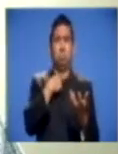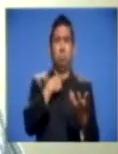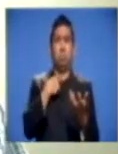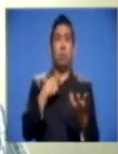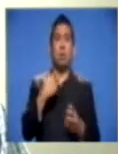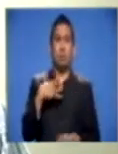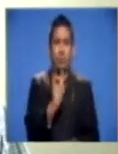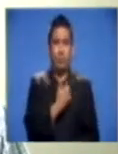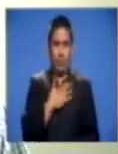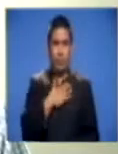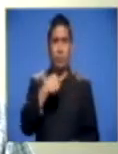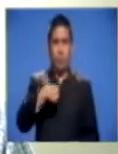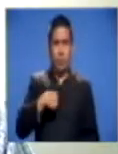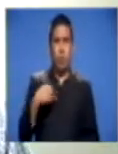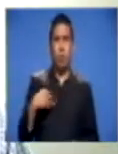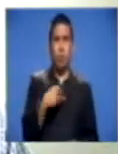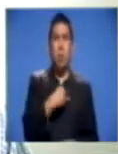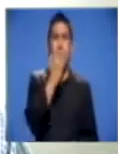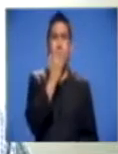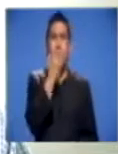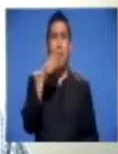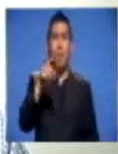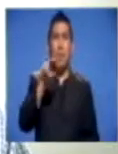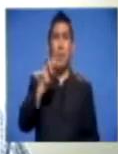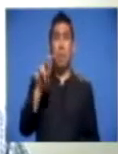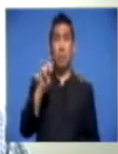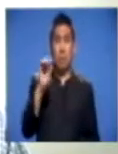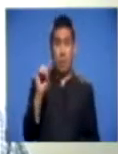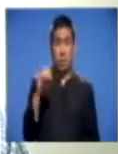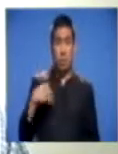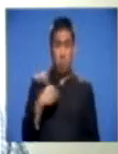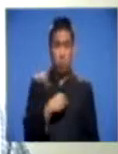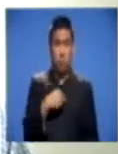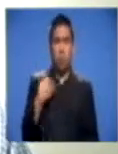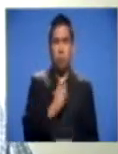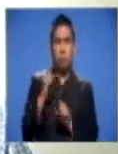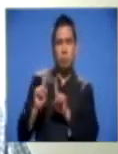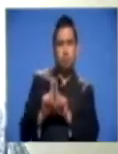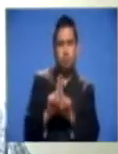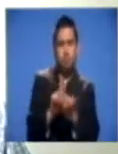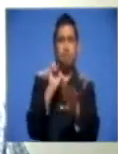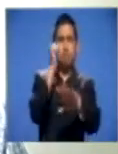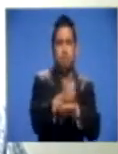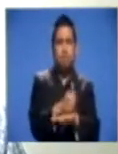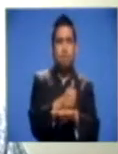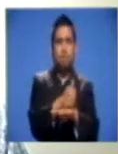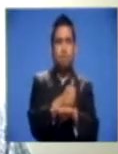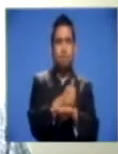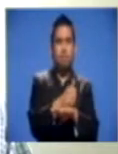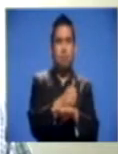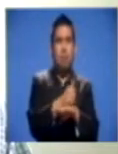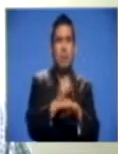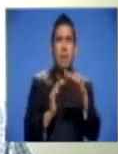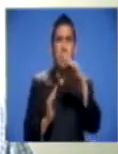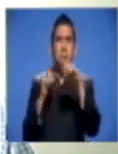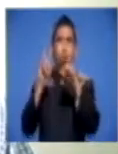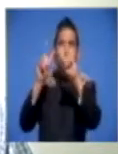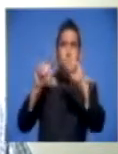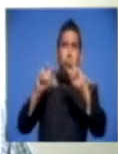junto al doctor Norman Quijano, vamos a establecer un seguimiento de las líneas telefónicas